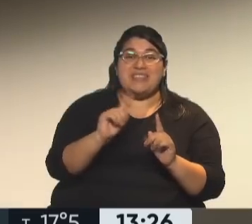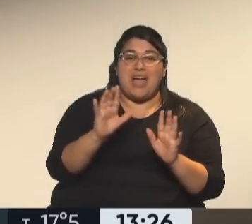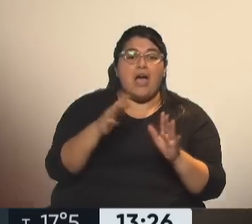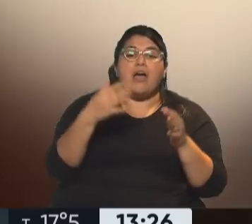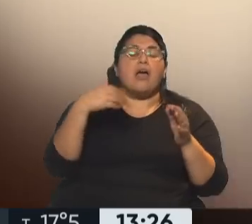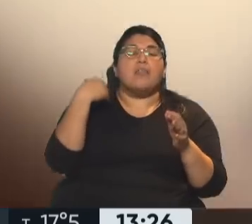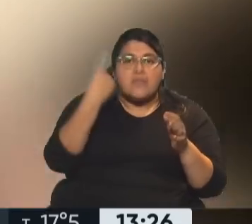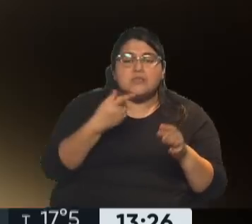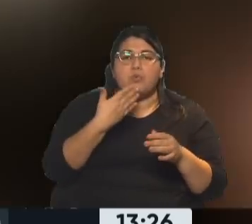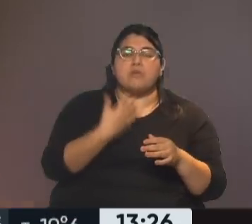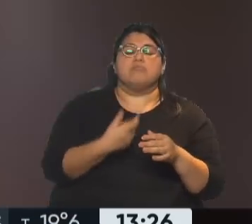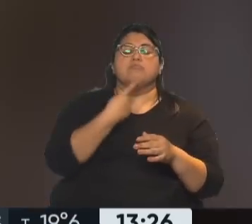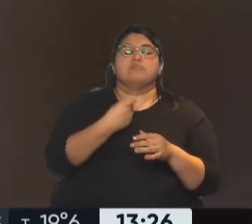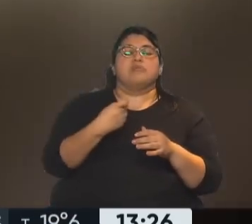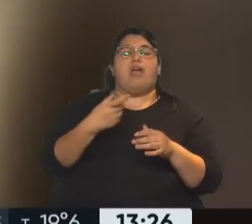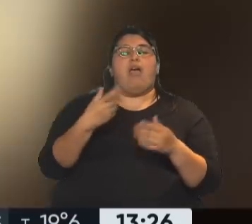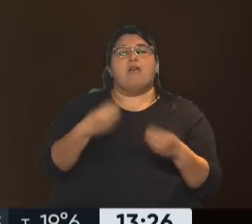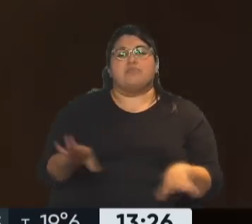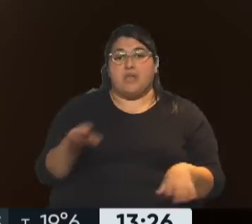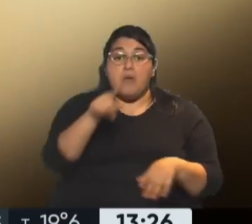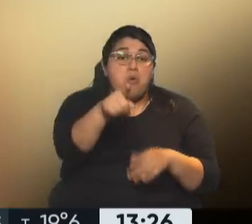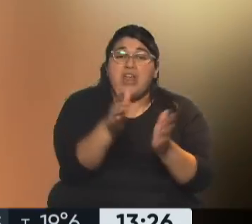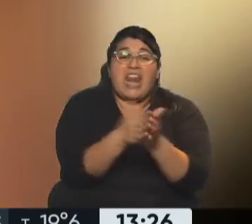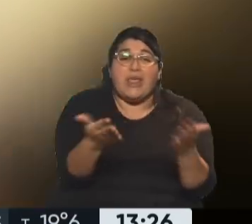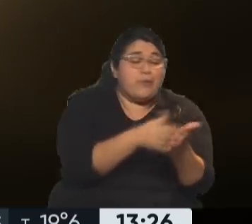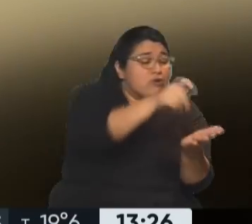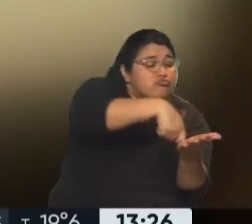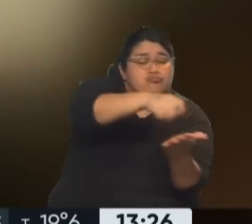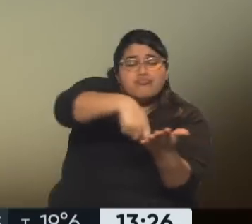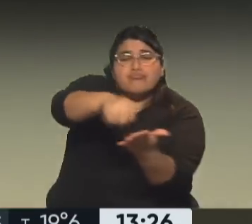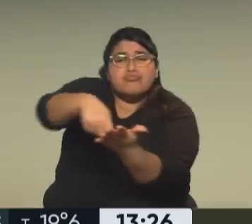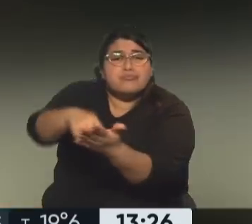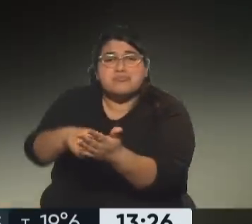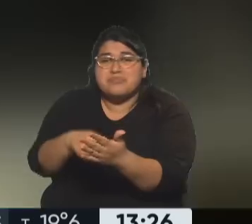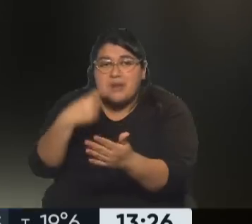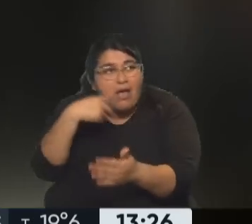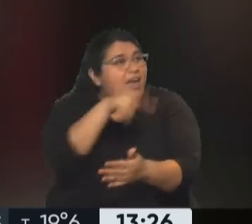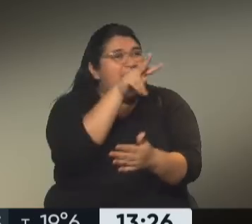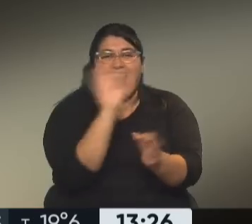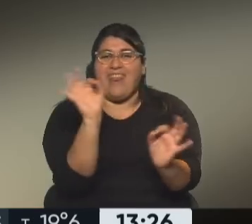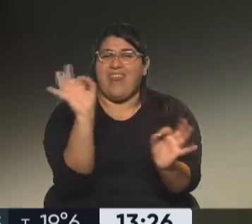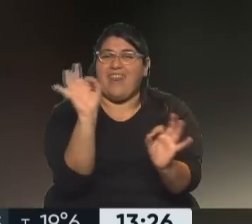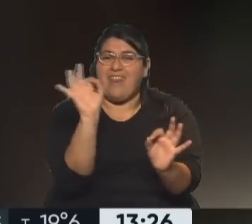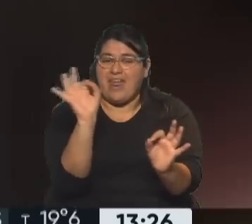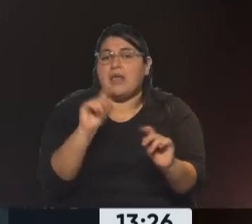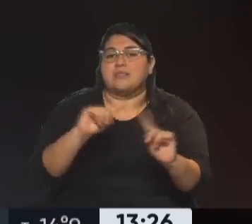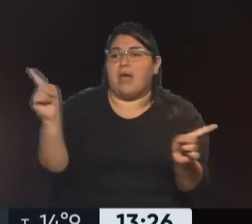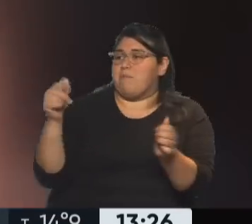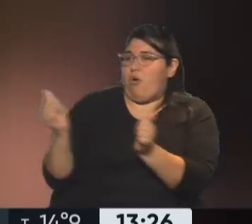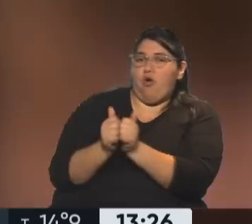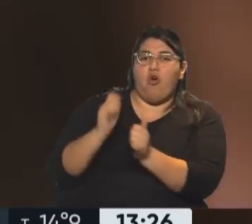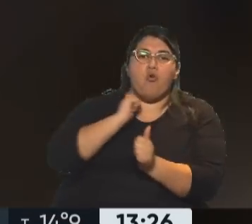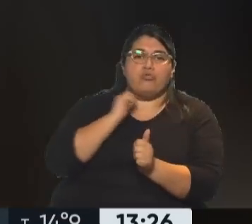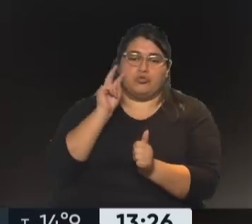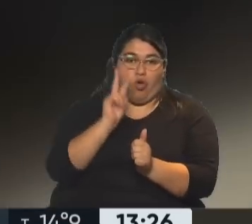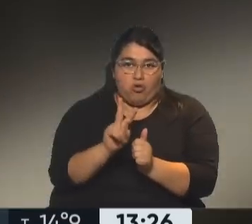Cayó después. Exactamente. Porque sigue firmando libros. Eso, exactamente. No tomó dimensión. Y tampoco la custodia, porque si hubiera tomado